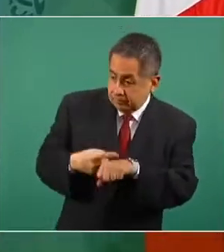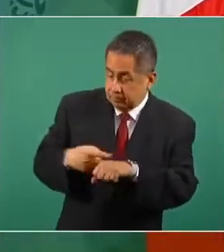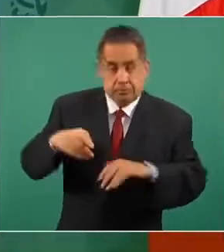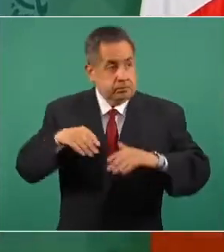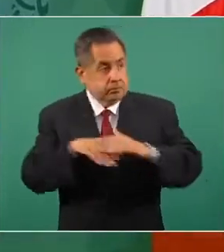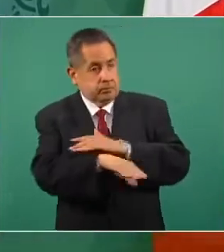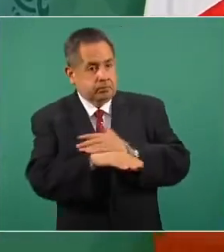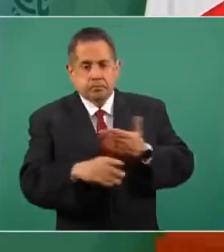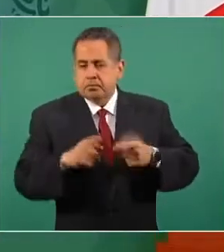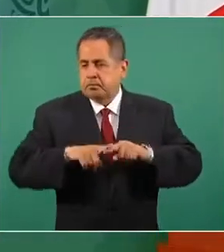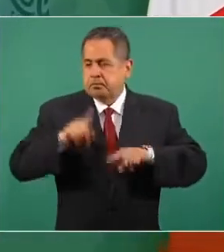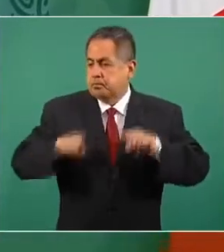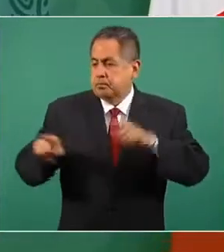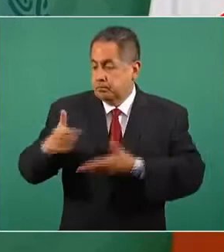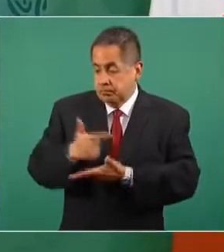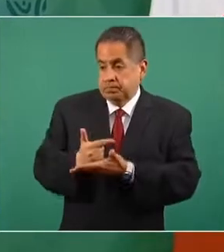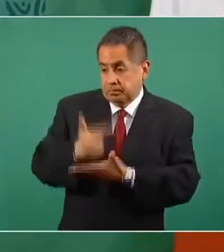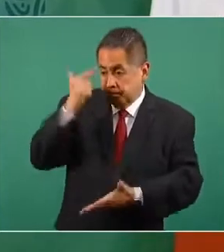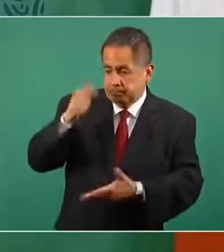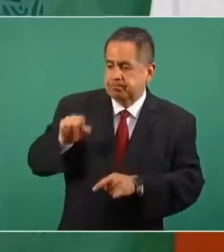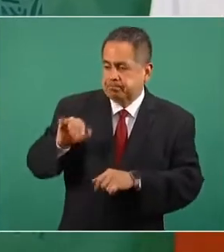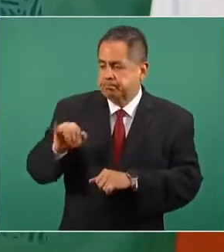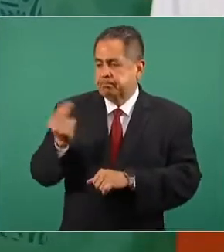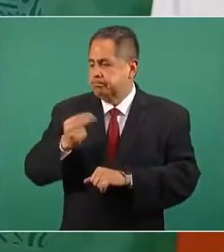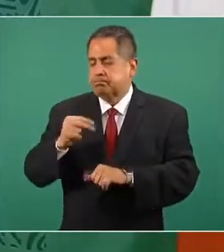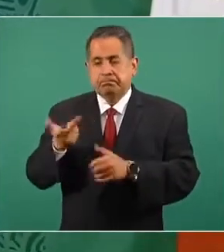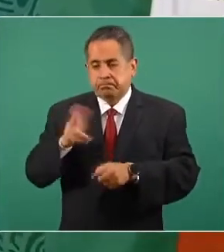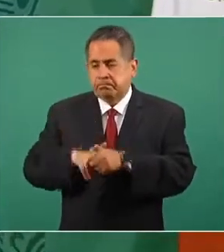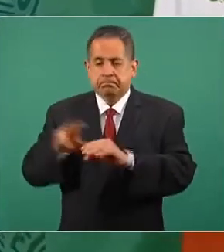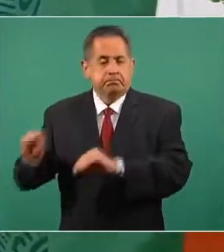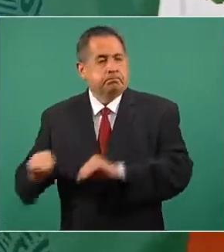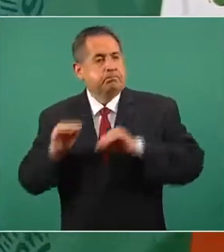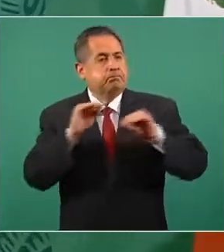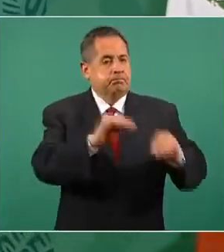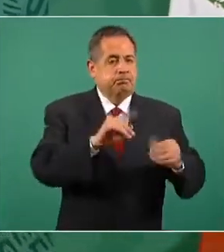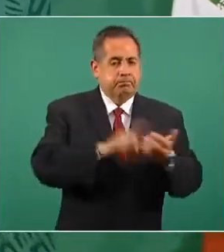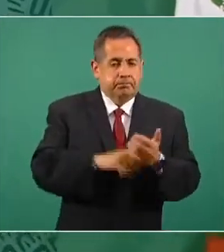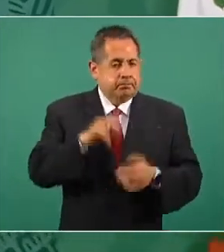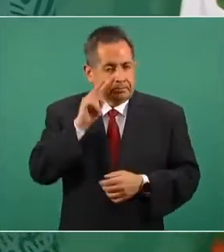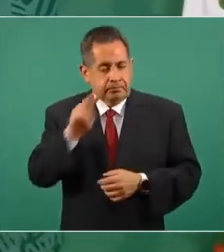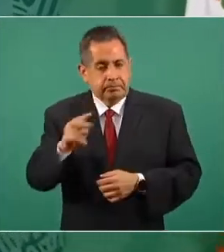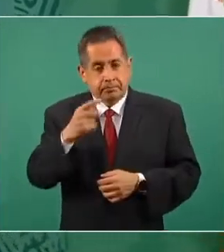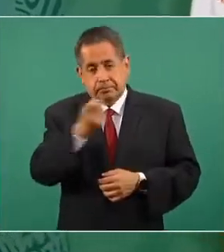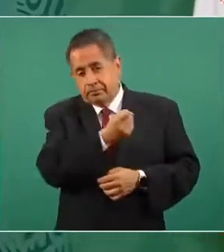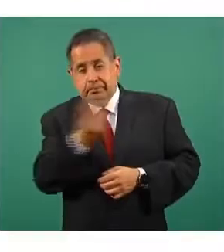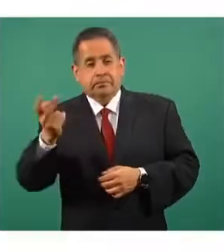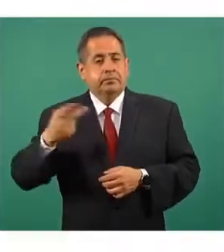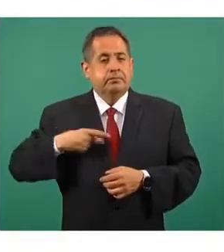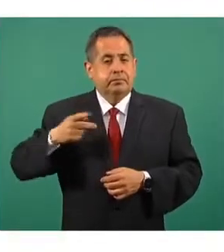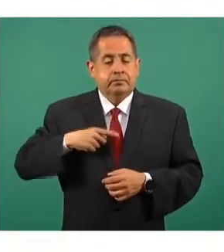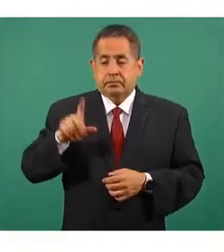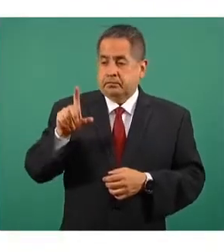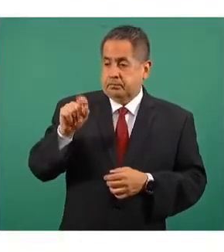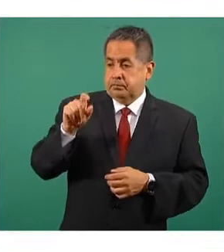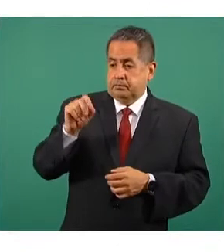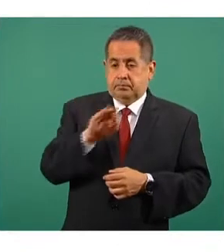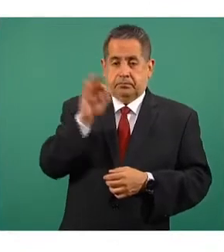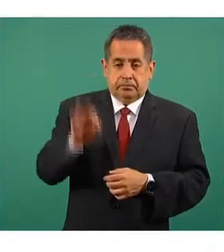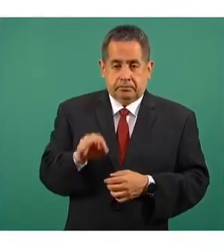su estado de gravedad requiere de la hospitalización, recordemos que el 20 por ciento de aquellos que se contagian